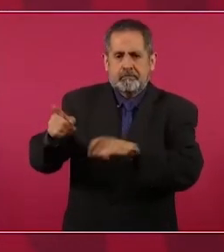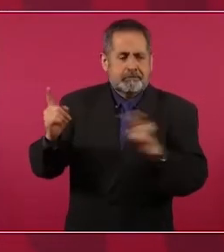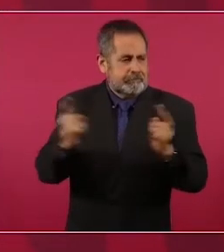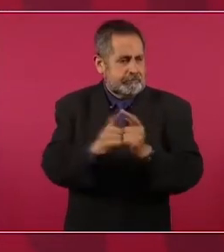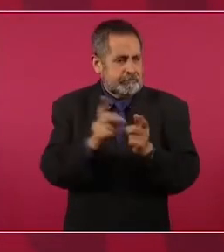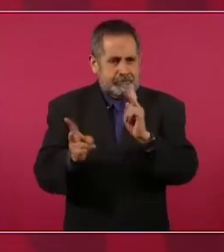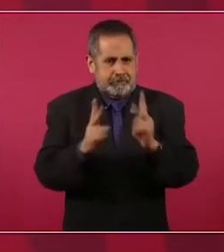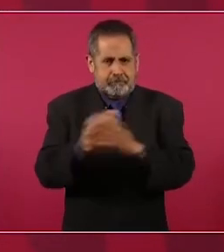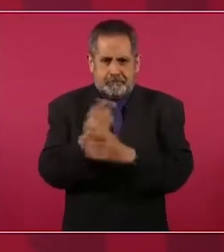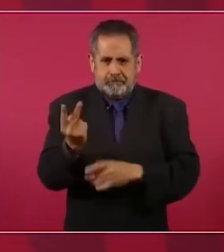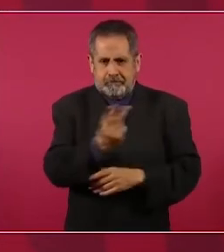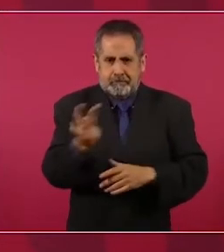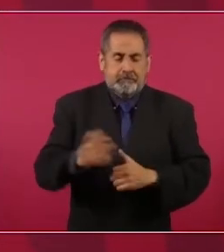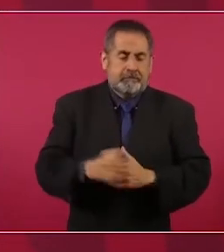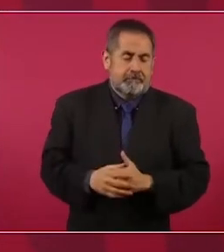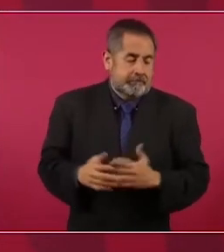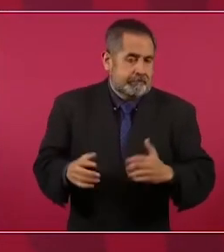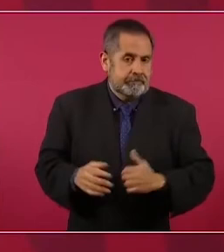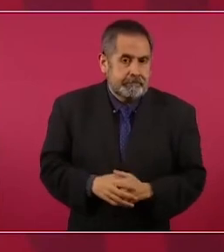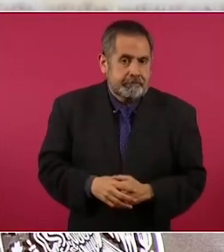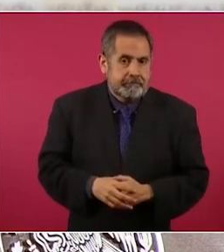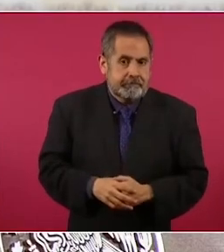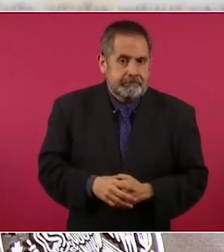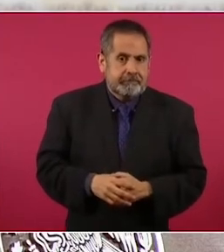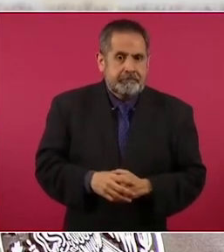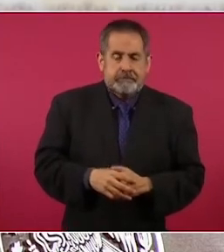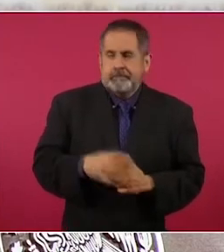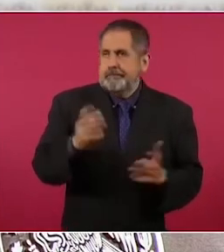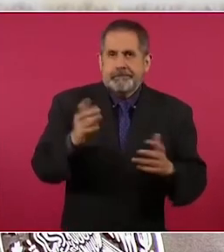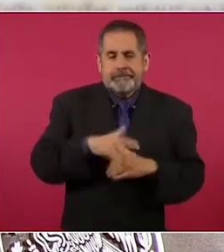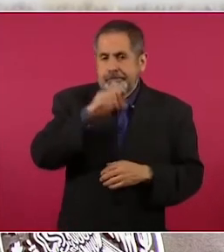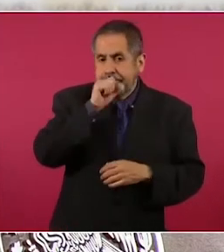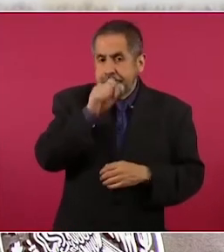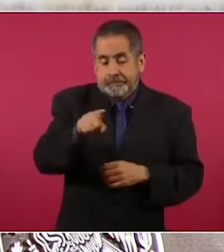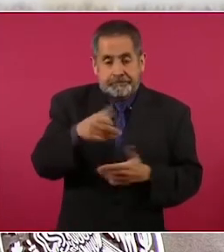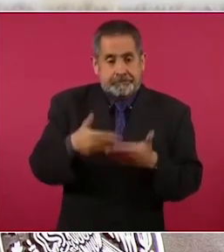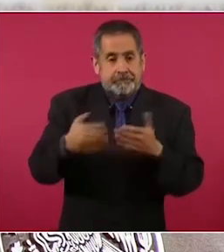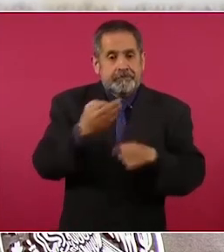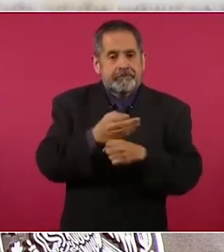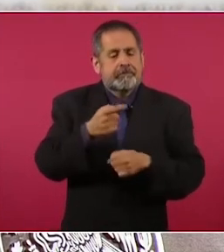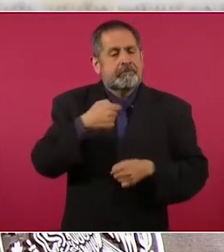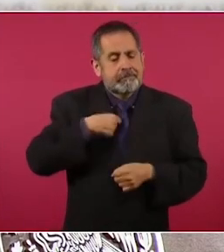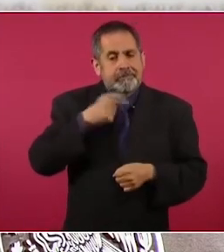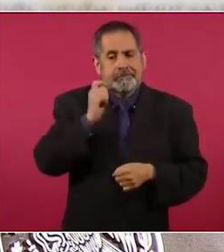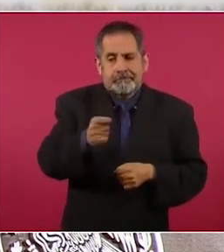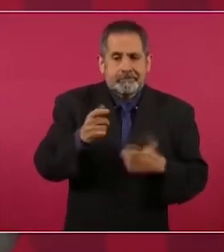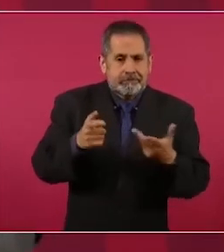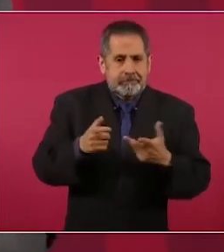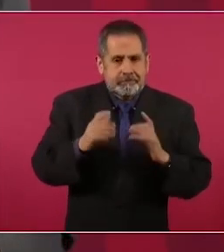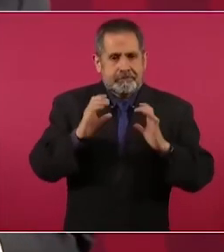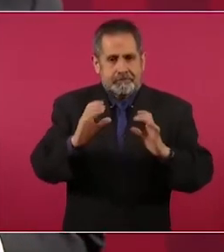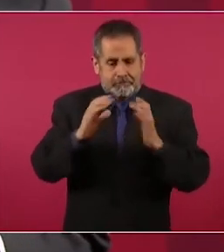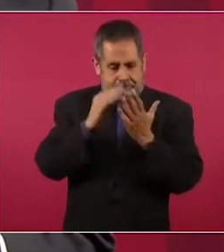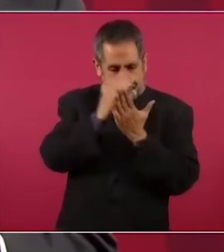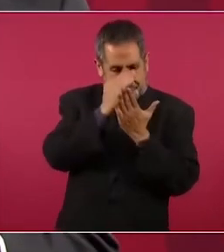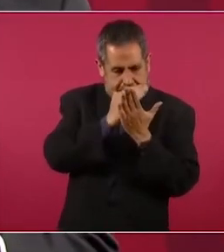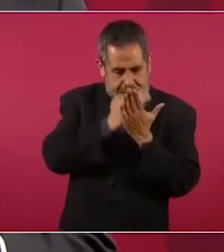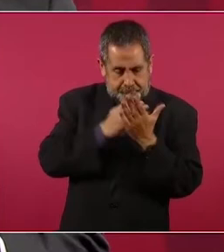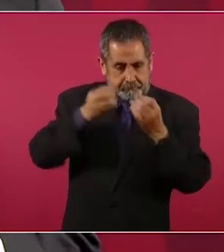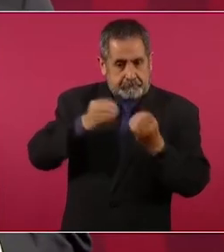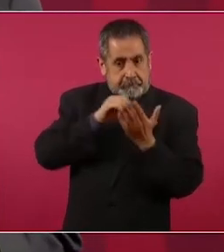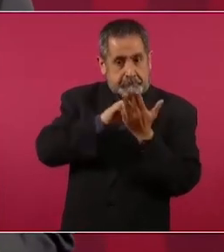también ahora ya tengo que cuidar la agenda porque